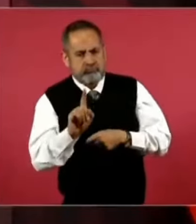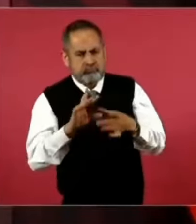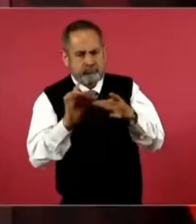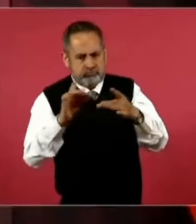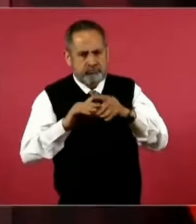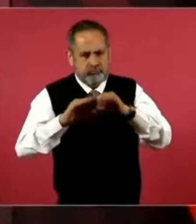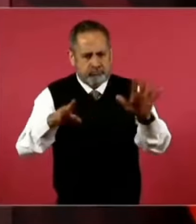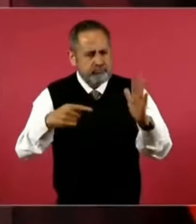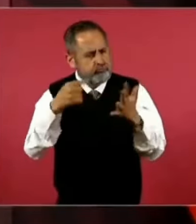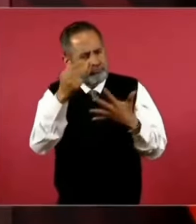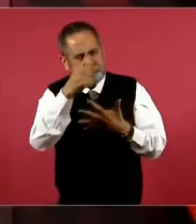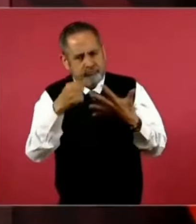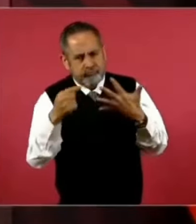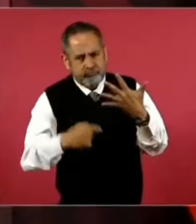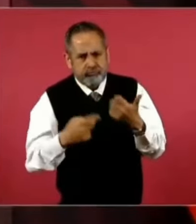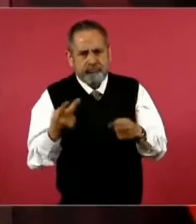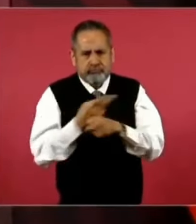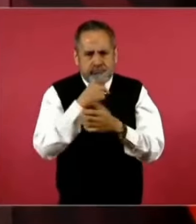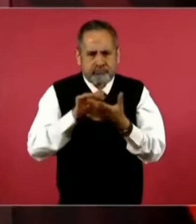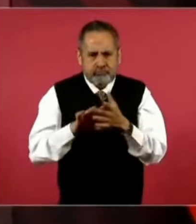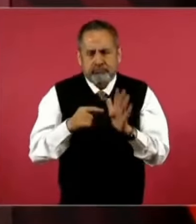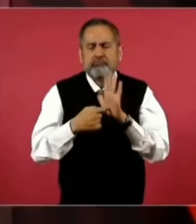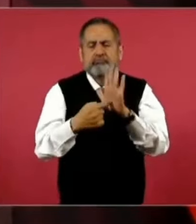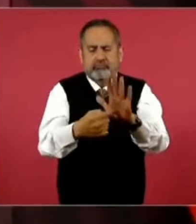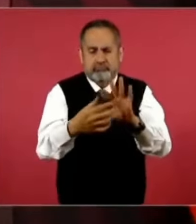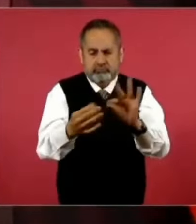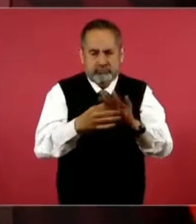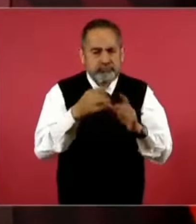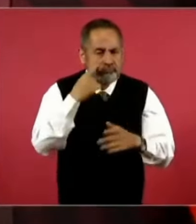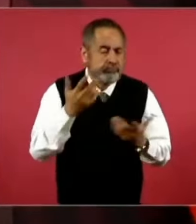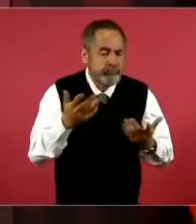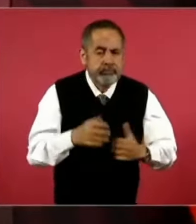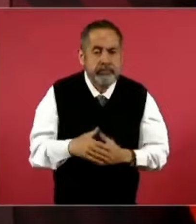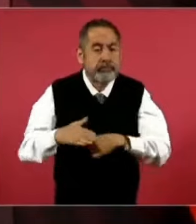este asunto, porque